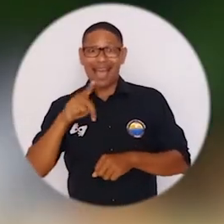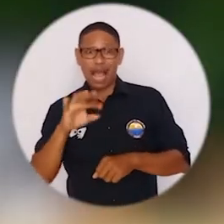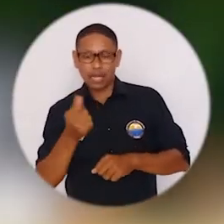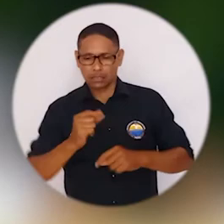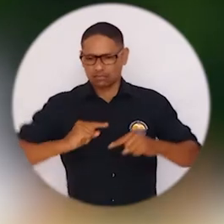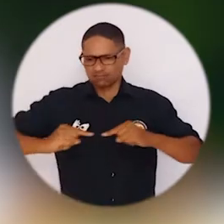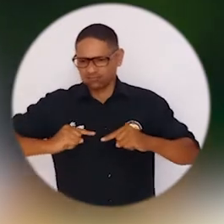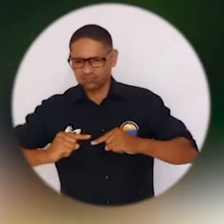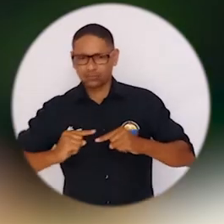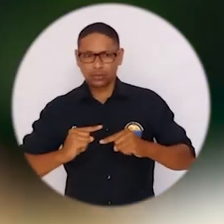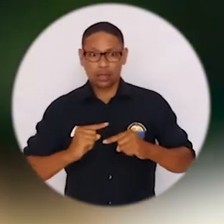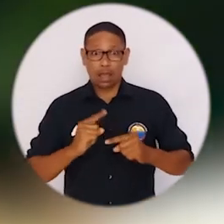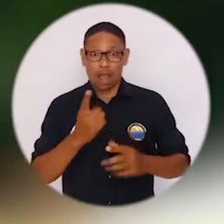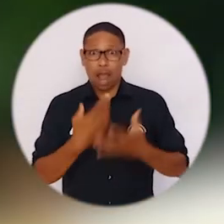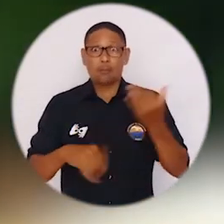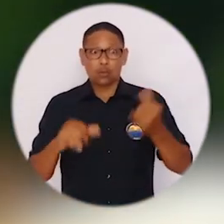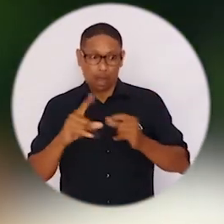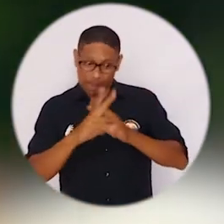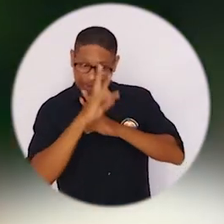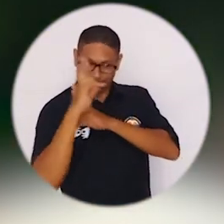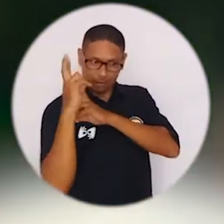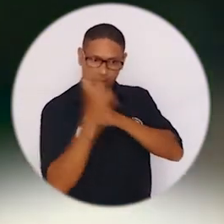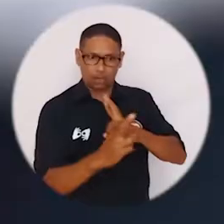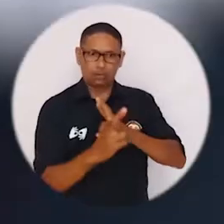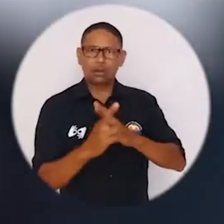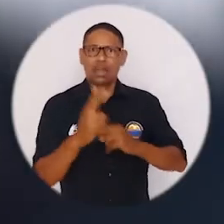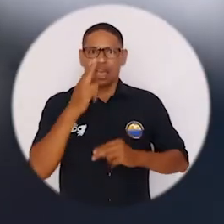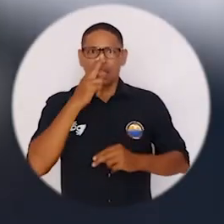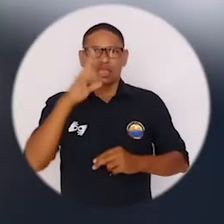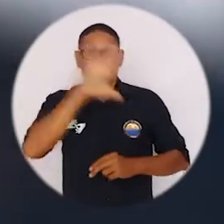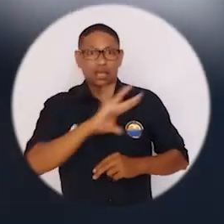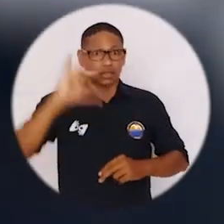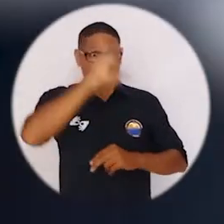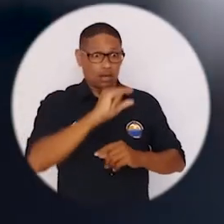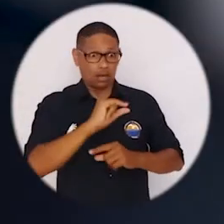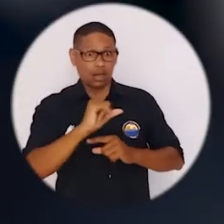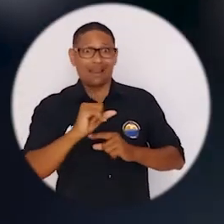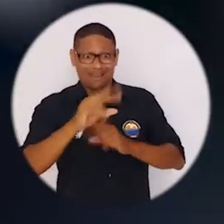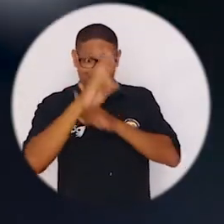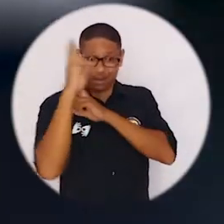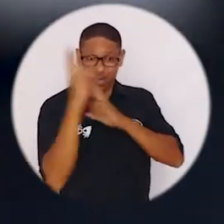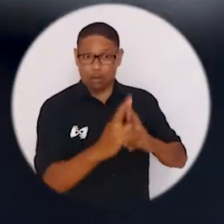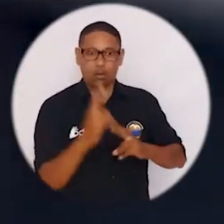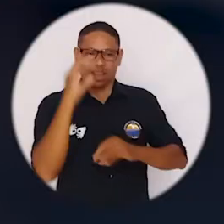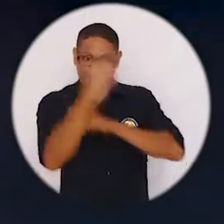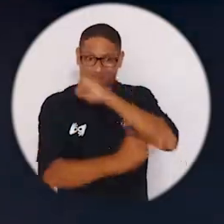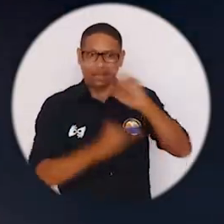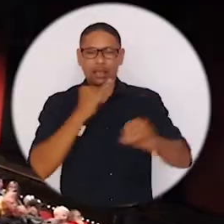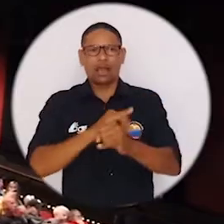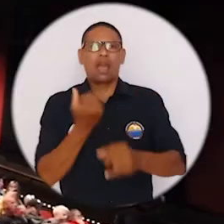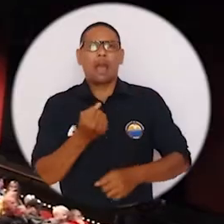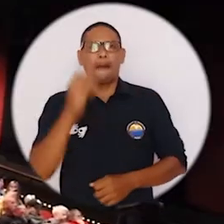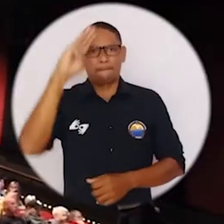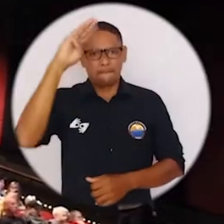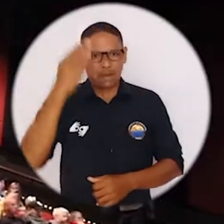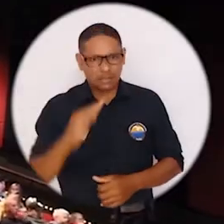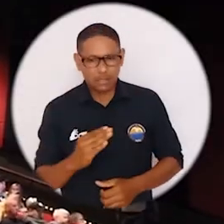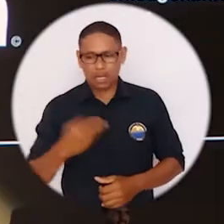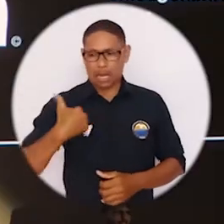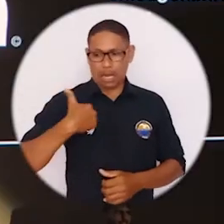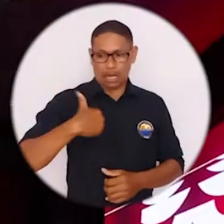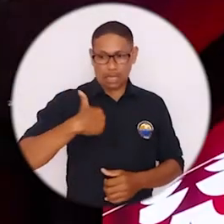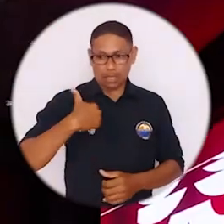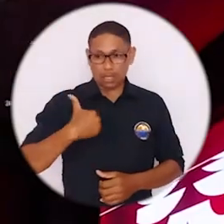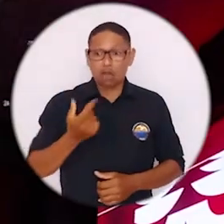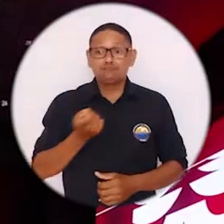como productora han alcanzado el reconocimiento nacional e internacional por su participación en importantes festivales de Colombia, Brasil y Argentina